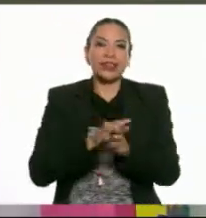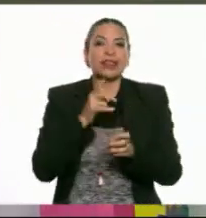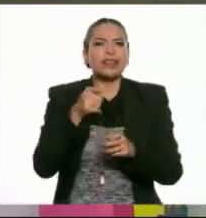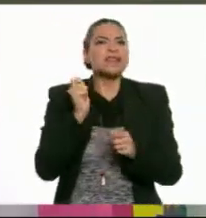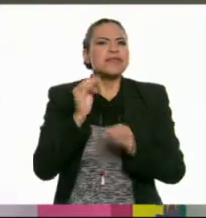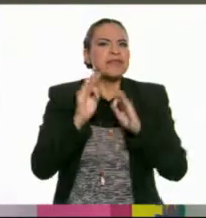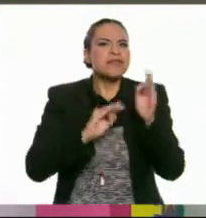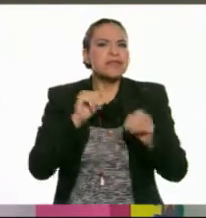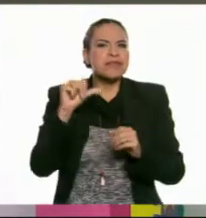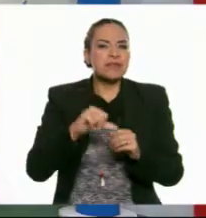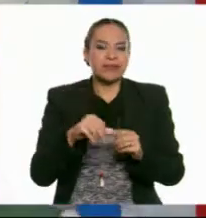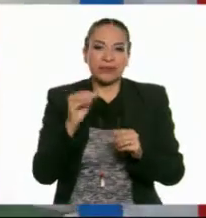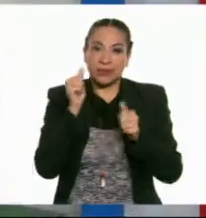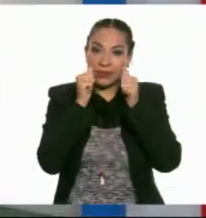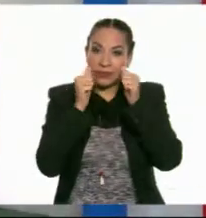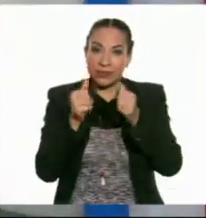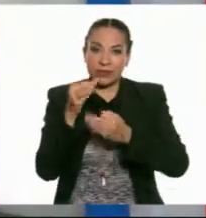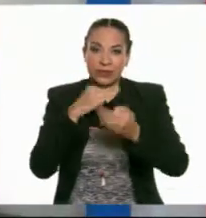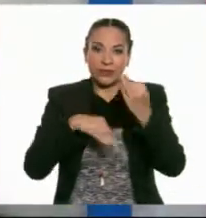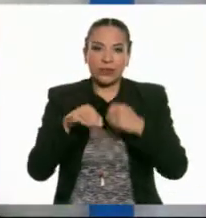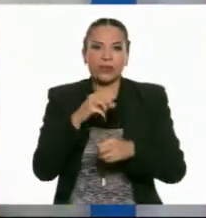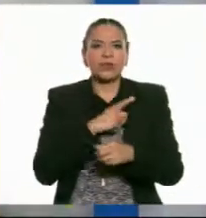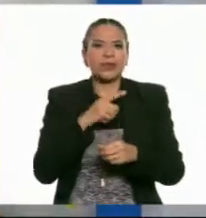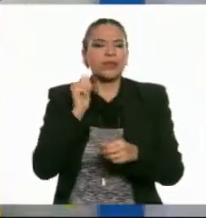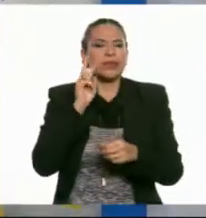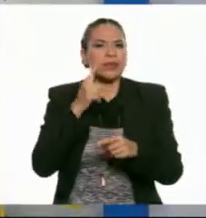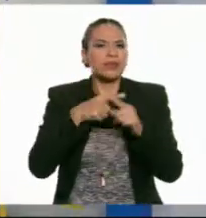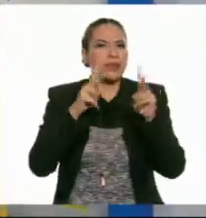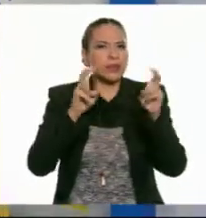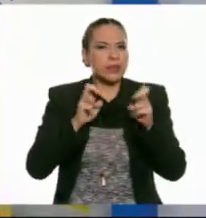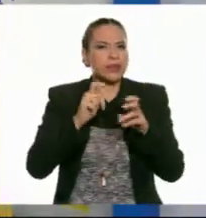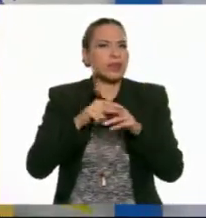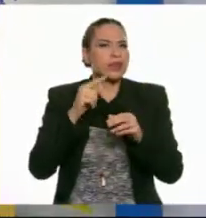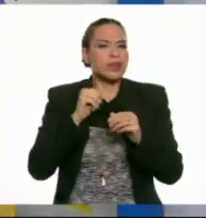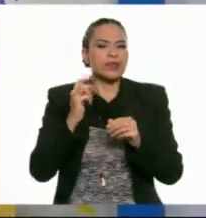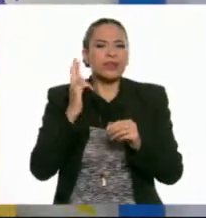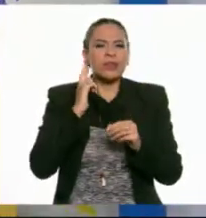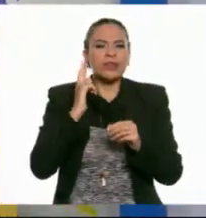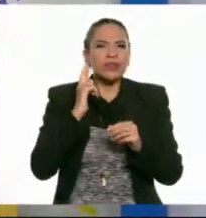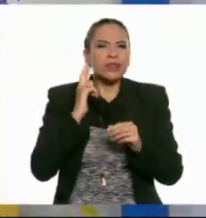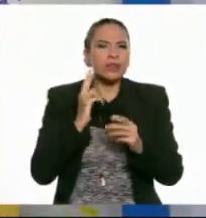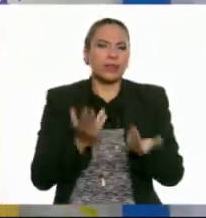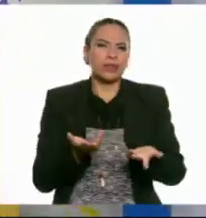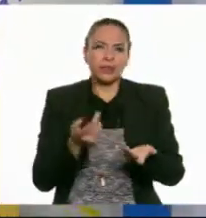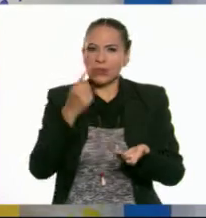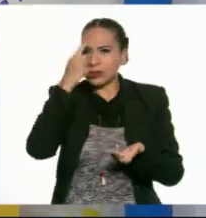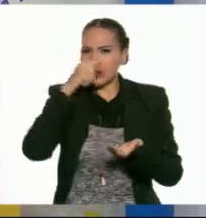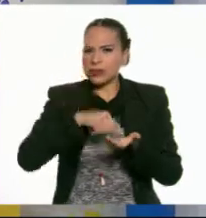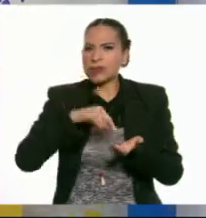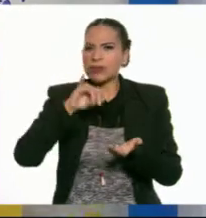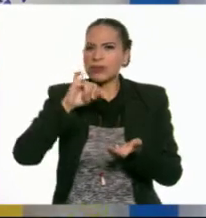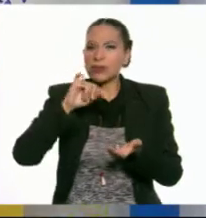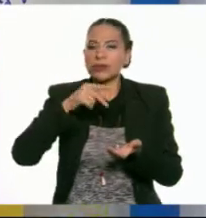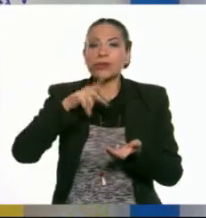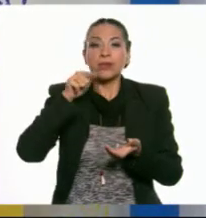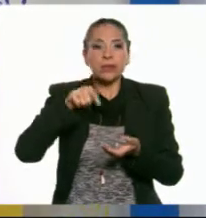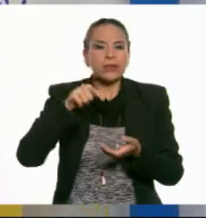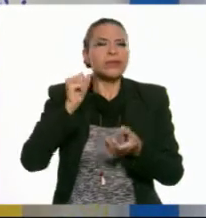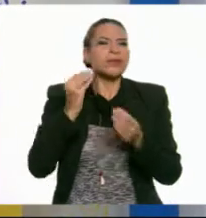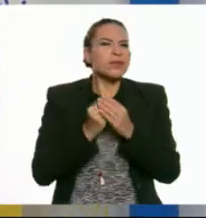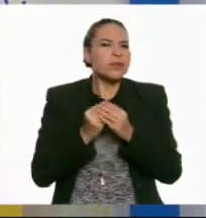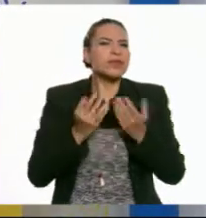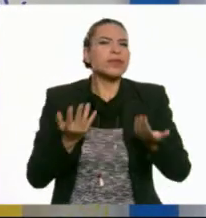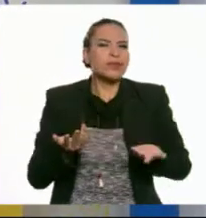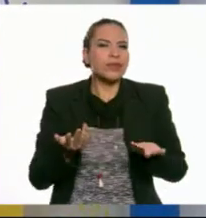qué se va a tratar? Escuchen todos. ¿Qué no ya habíamos pasado en nuestros temas de sonido? Pues creo que sí. Pero esta clase es